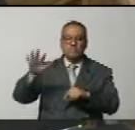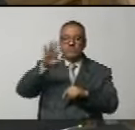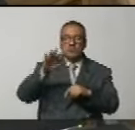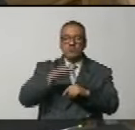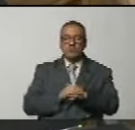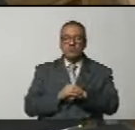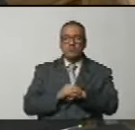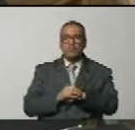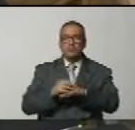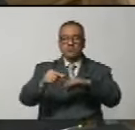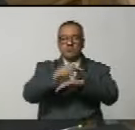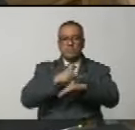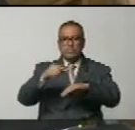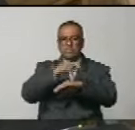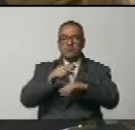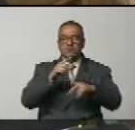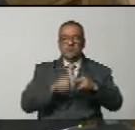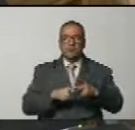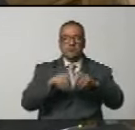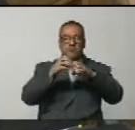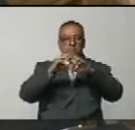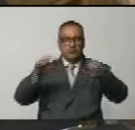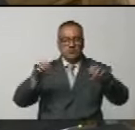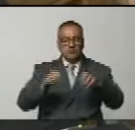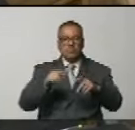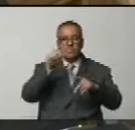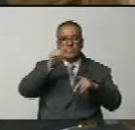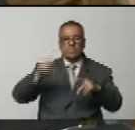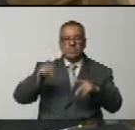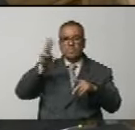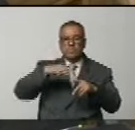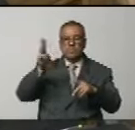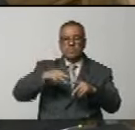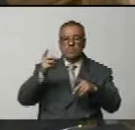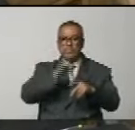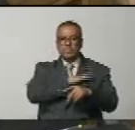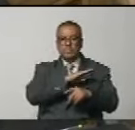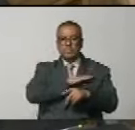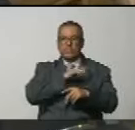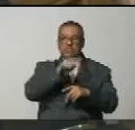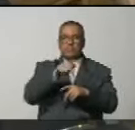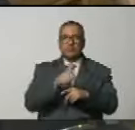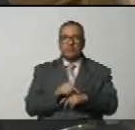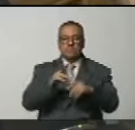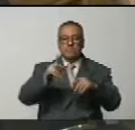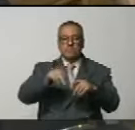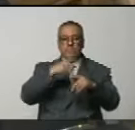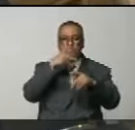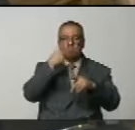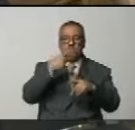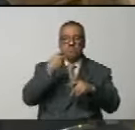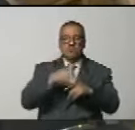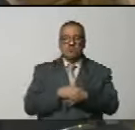Venezuela el estado Guayana Ezequiva es una entidad autónoma en lo político